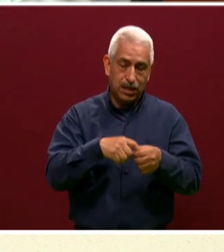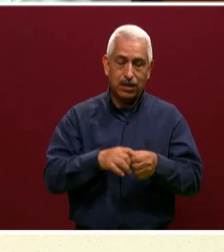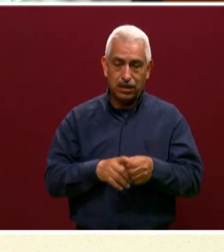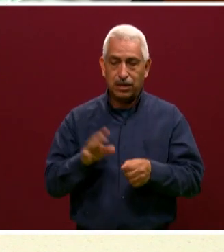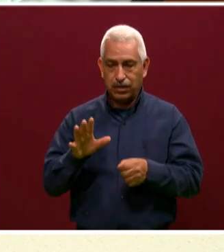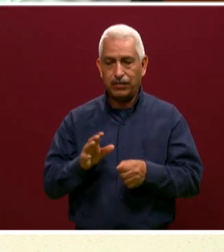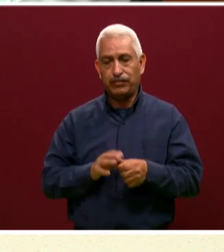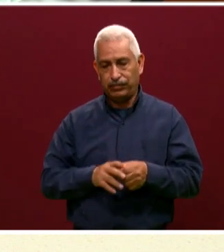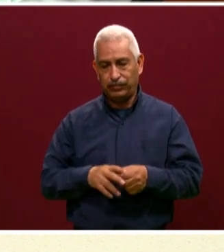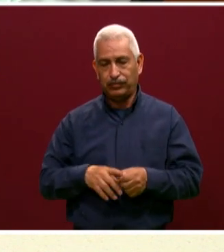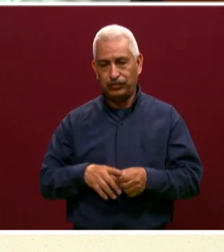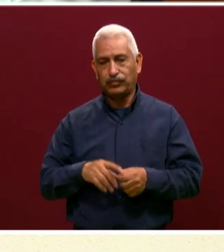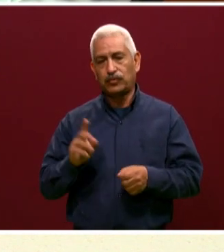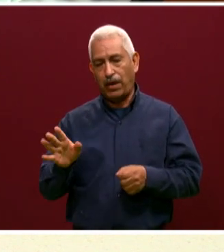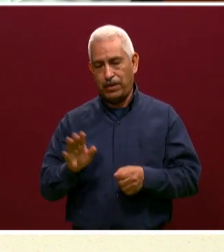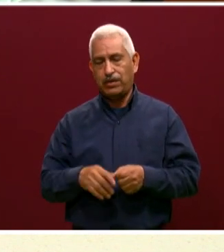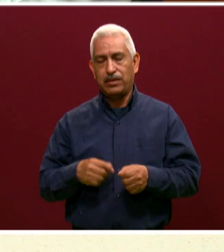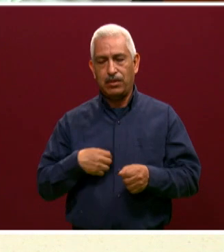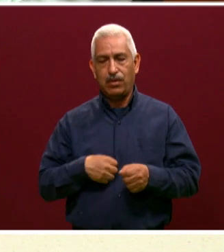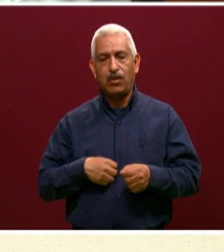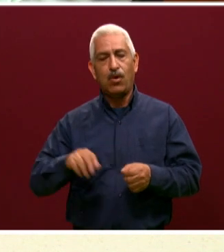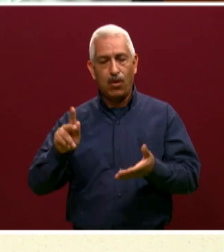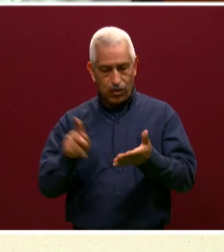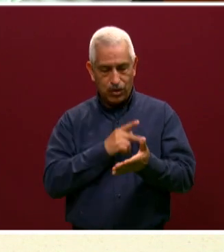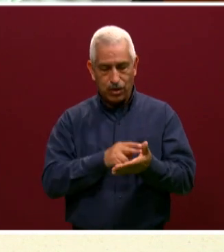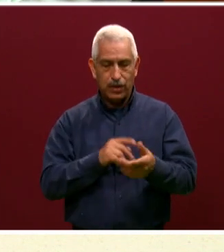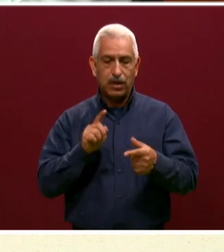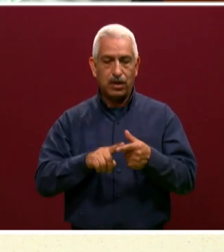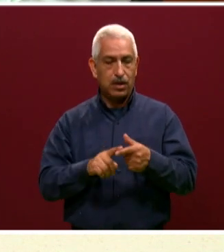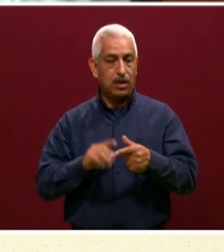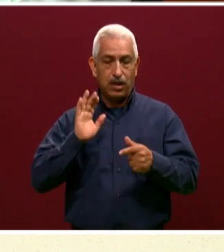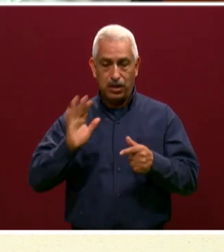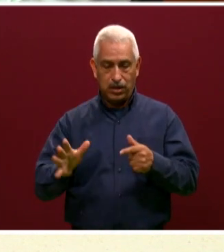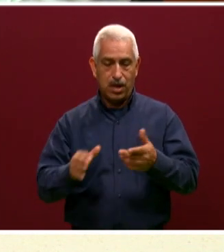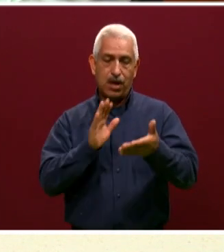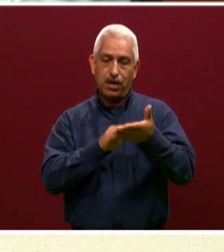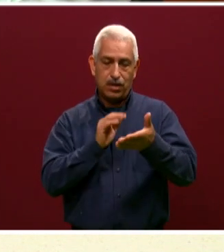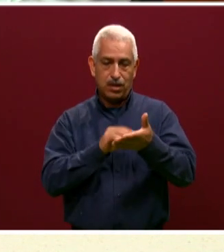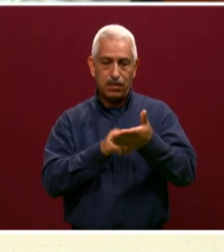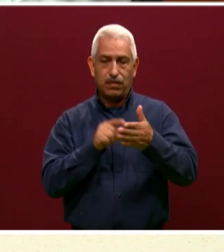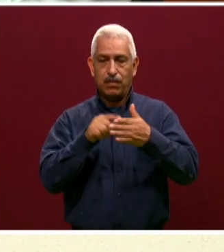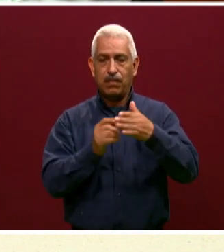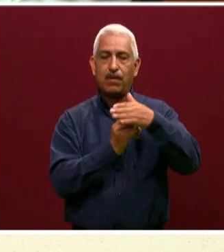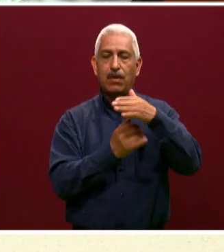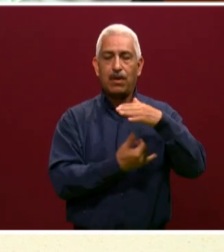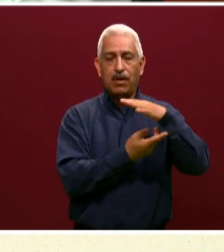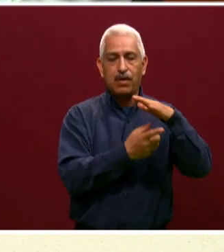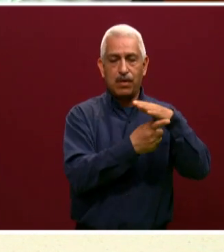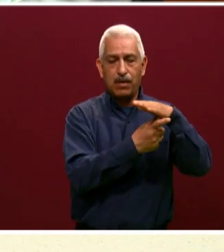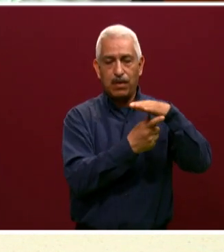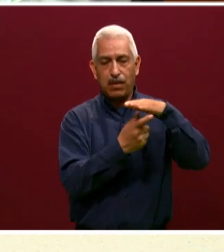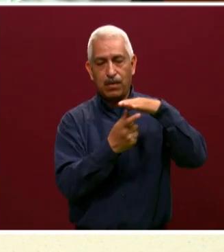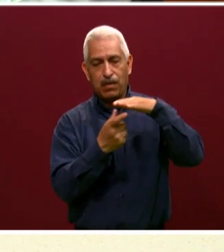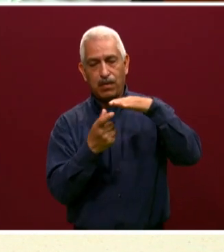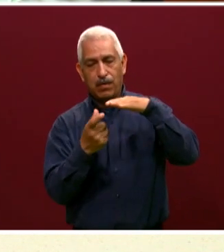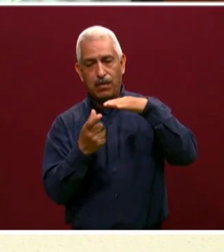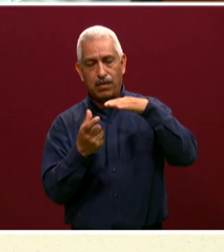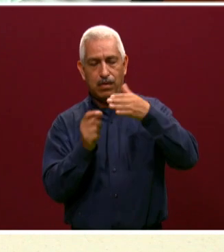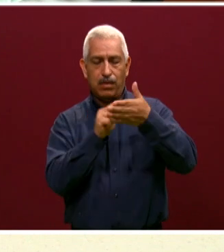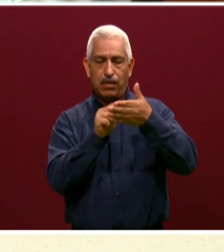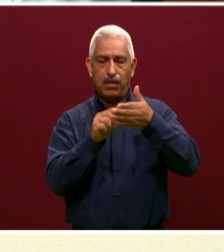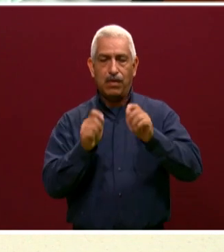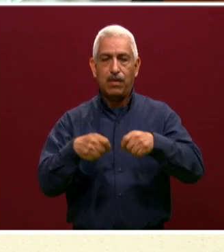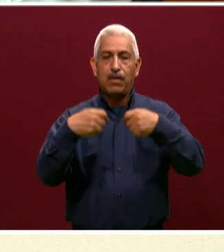ya los mandé al plantel donde mi hijo o mi hija quiere entrar o ellos lo hicieron, ¿de qué va a depender el examen